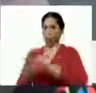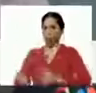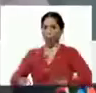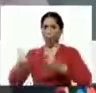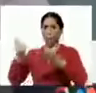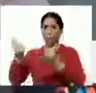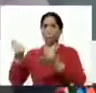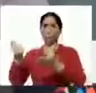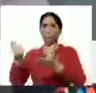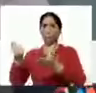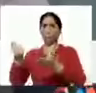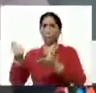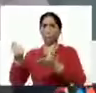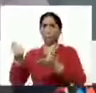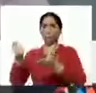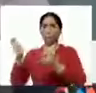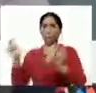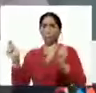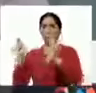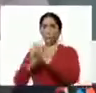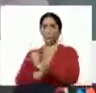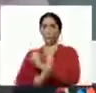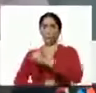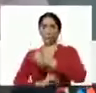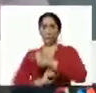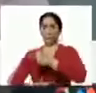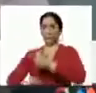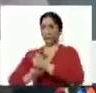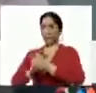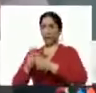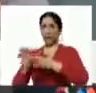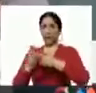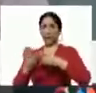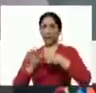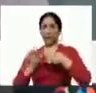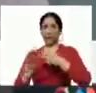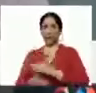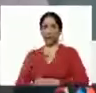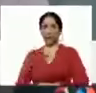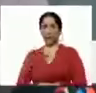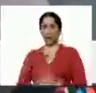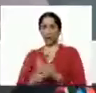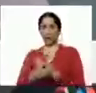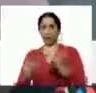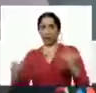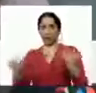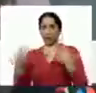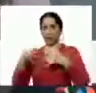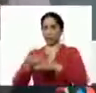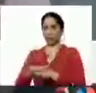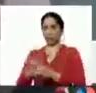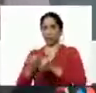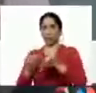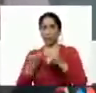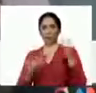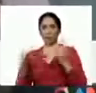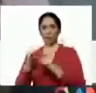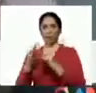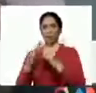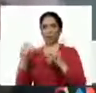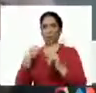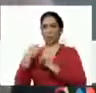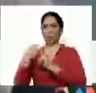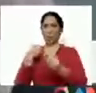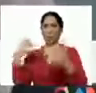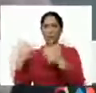producción bueno que se han convertido básicamente en una estrategia perfecta si se quiere para superar todos estos embates de la guerra